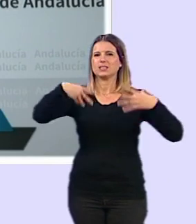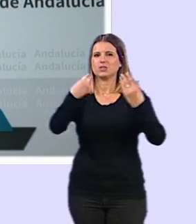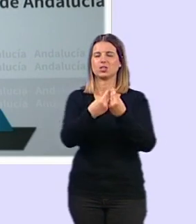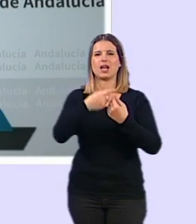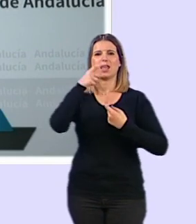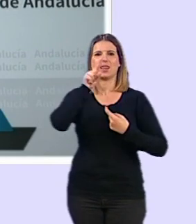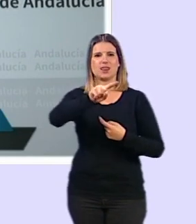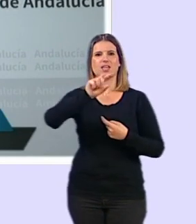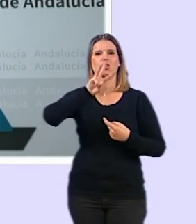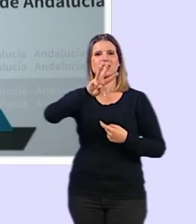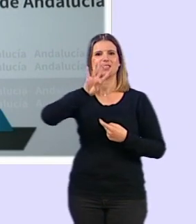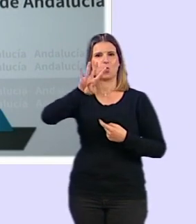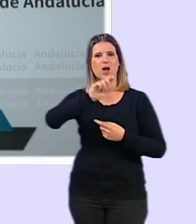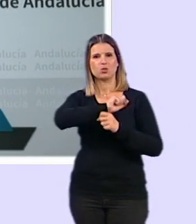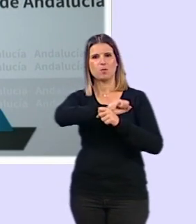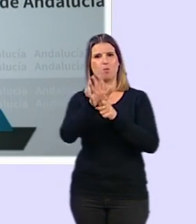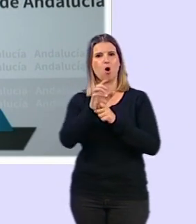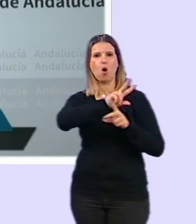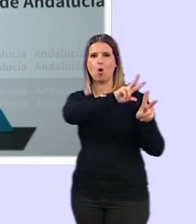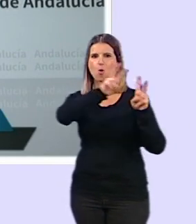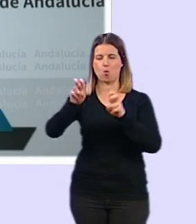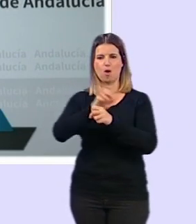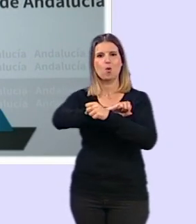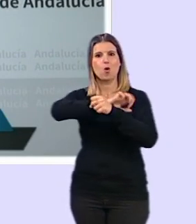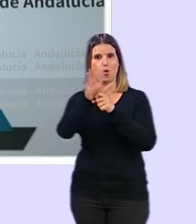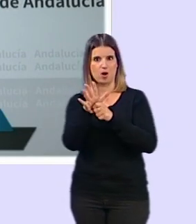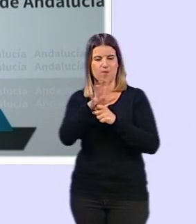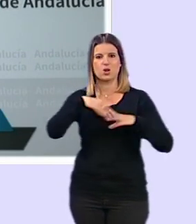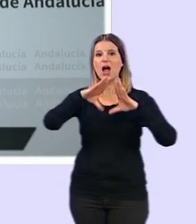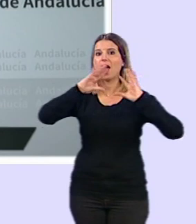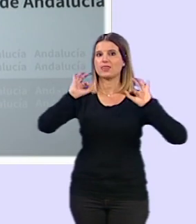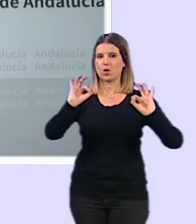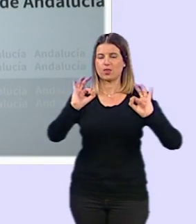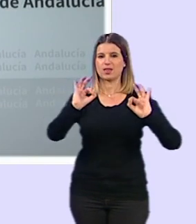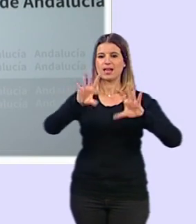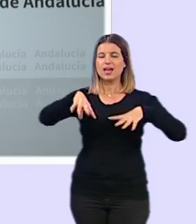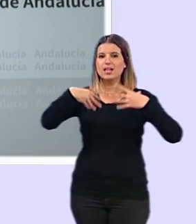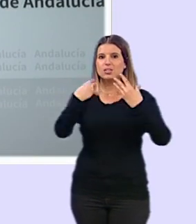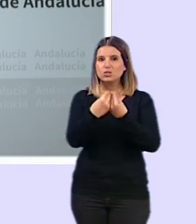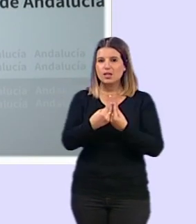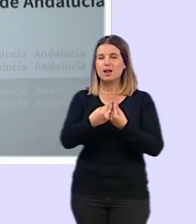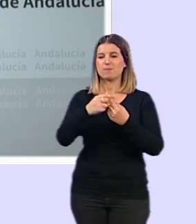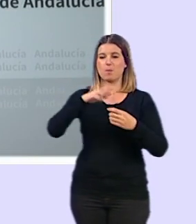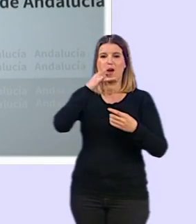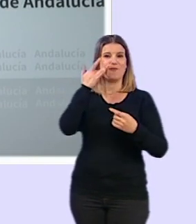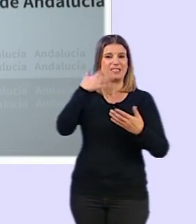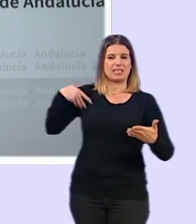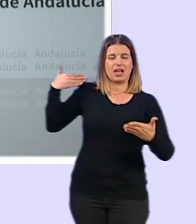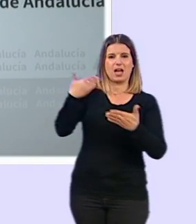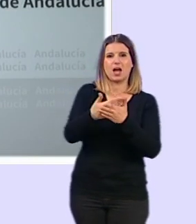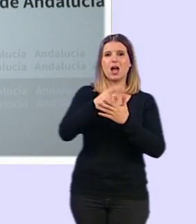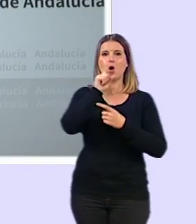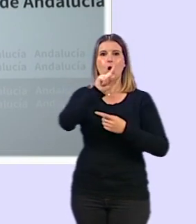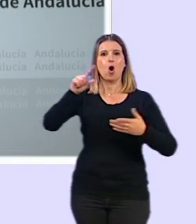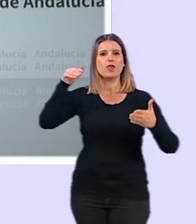134 casos nuevos de pacientes con coronavirus en nuestra comunidad autónoma. El total de acumulados hasta la fecha de hoy es de